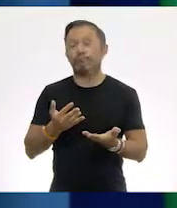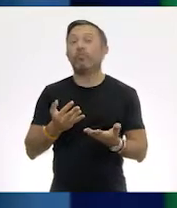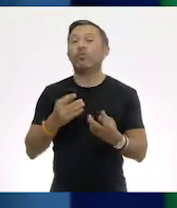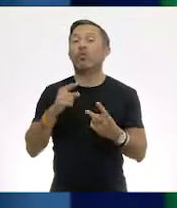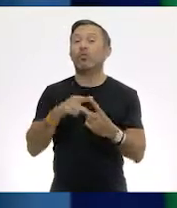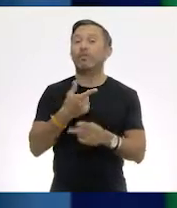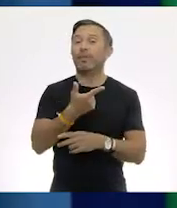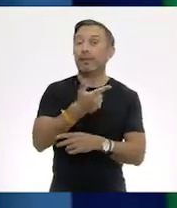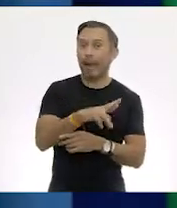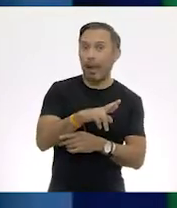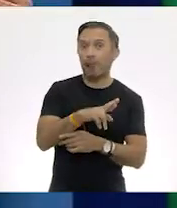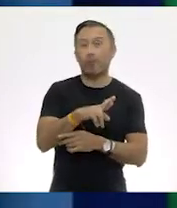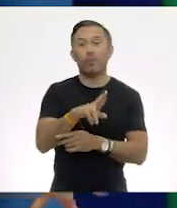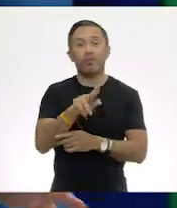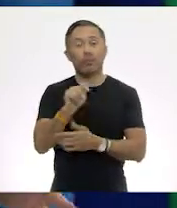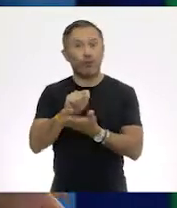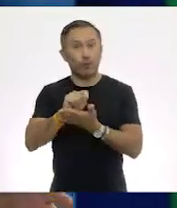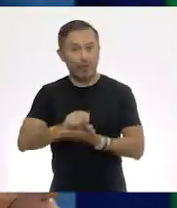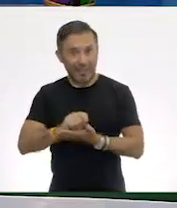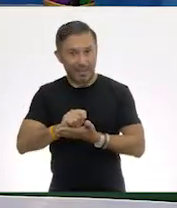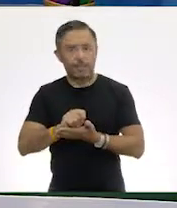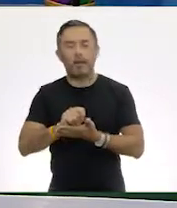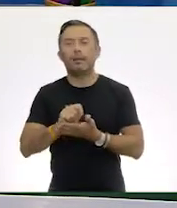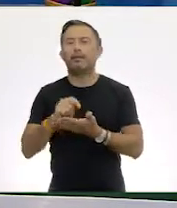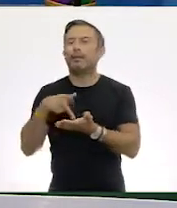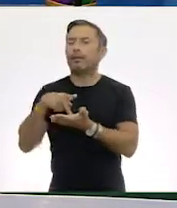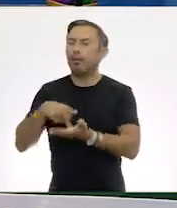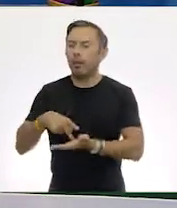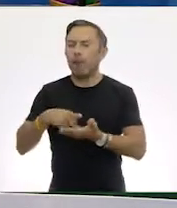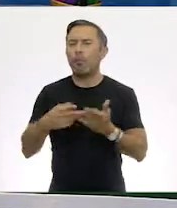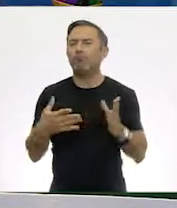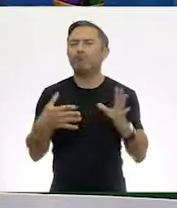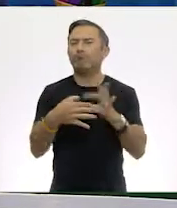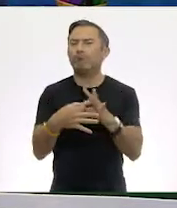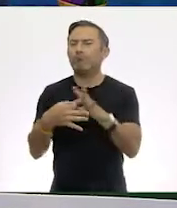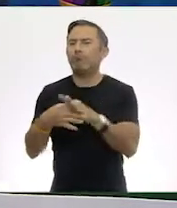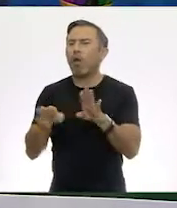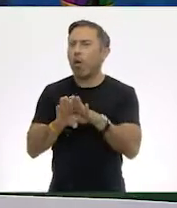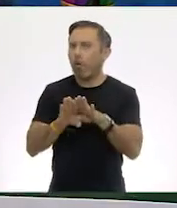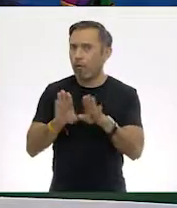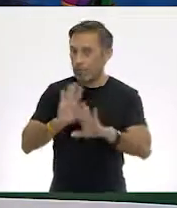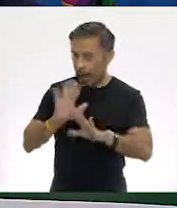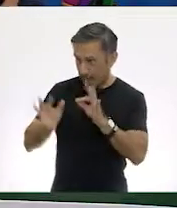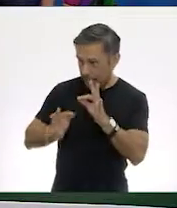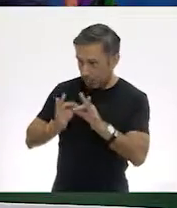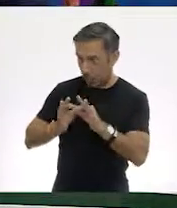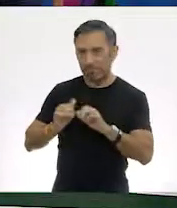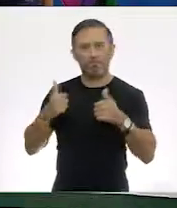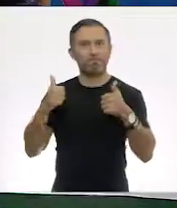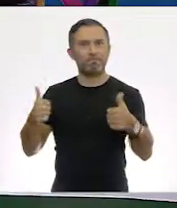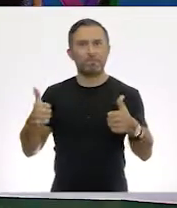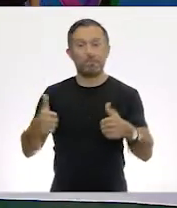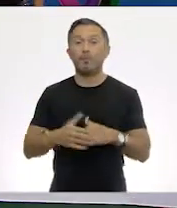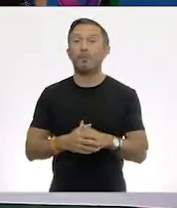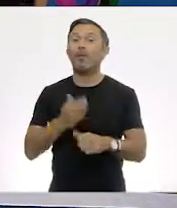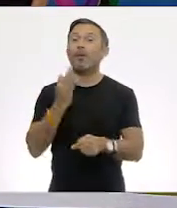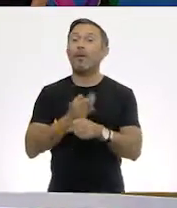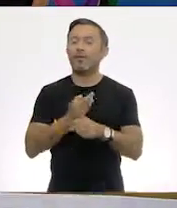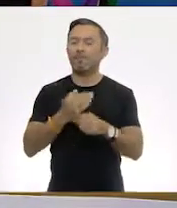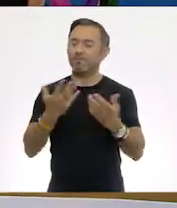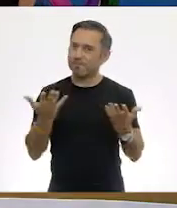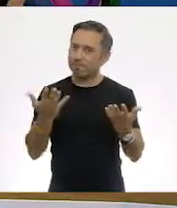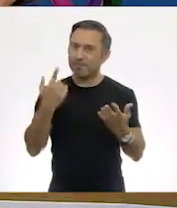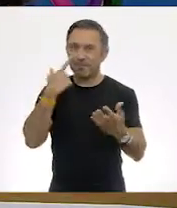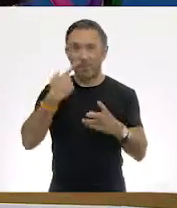relación con el kilogramo. ¿Están listos? ¡Listísimos! Vamos a empezar. Pues entonces comenzamos.